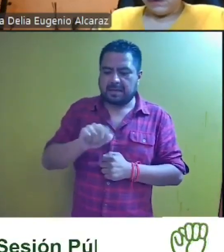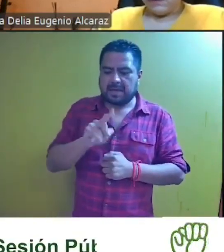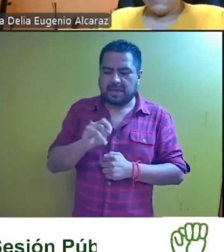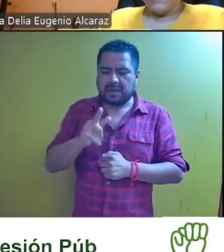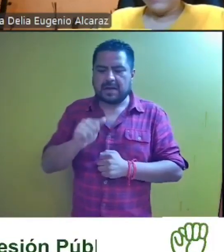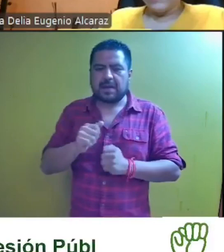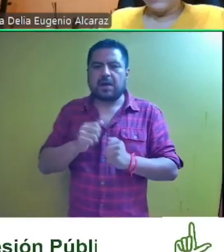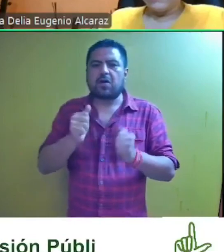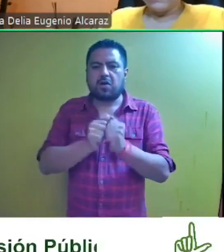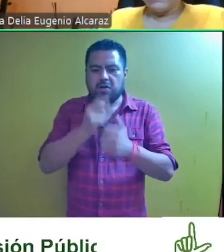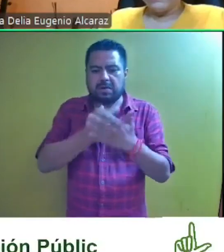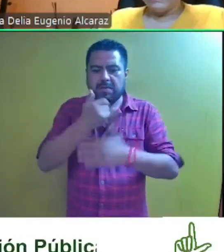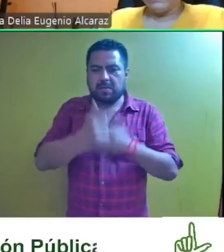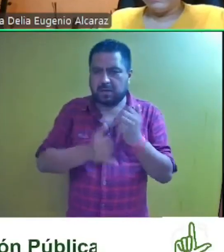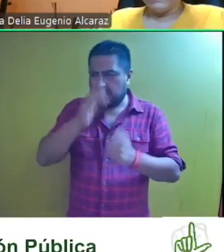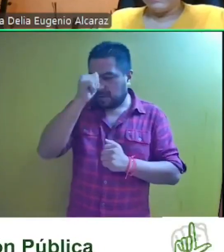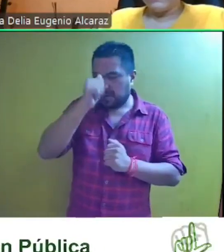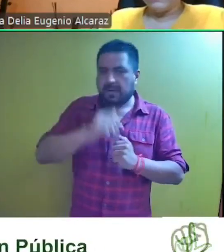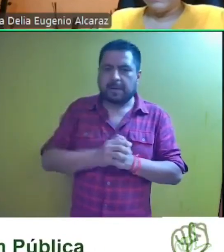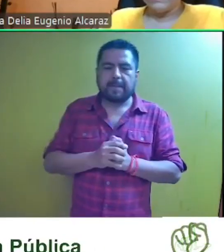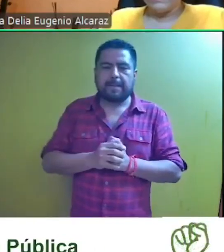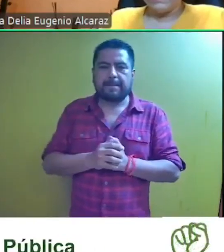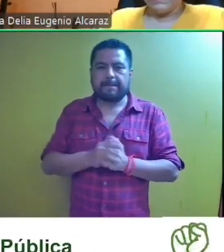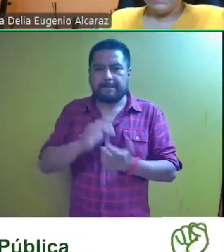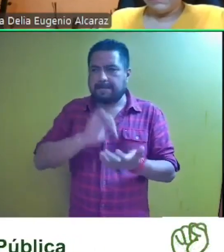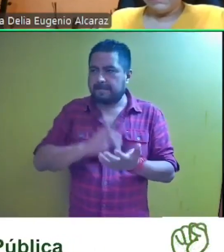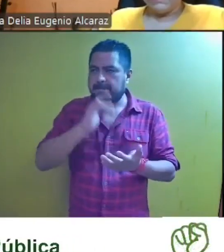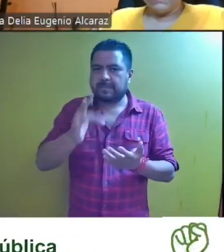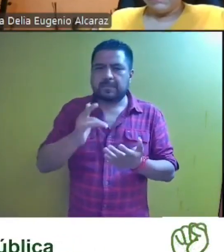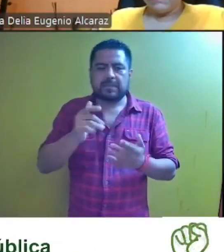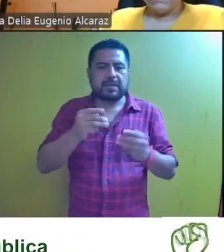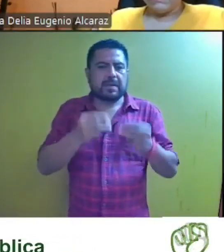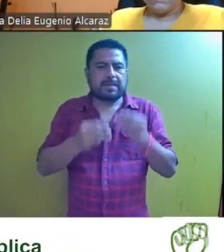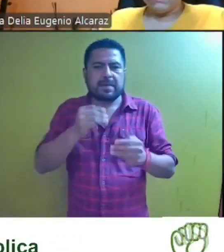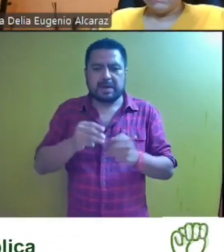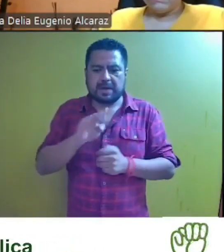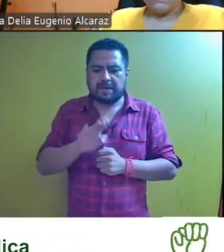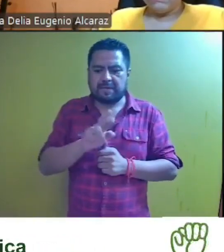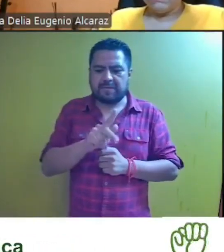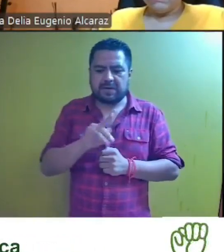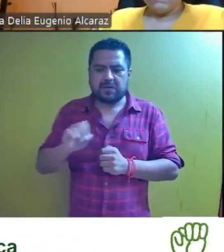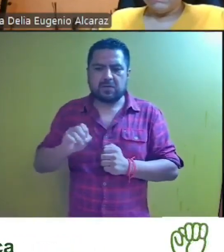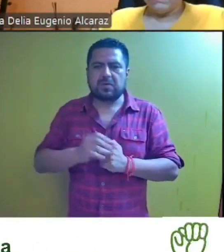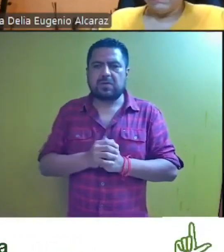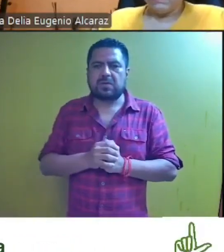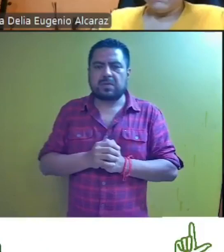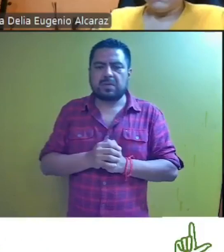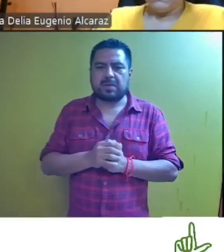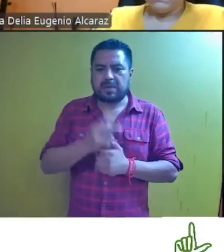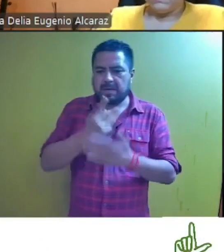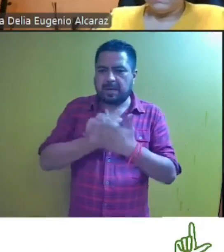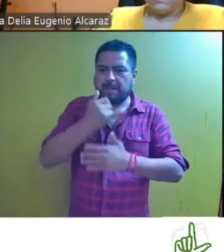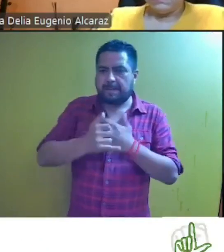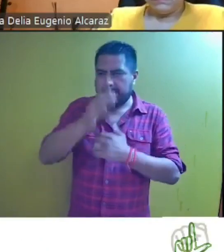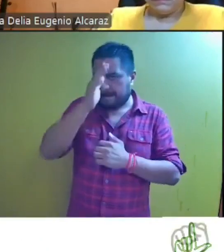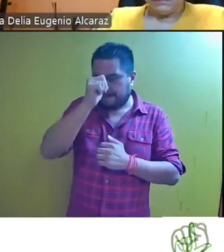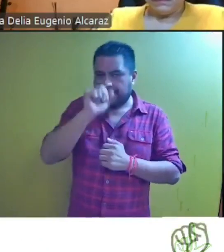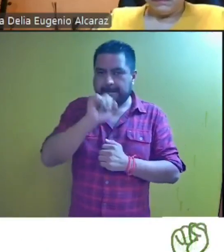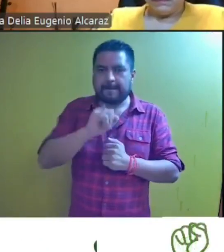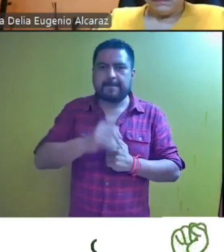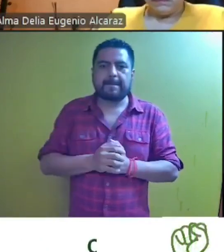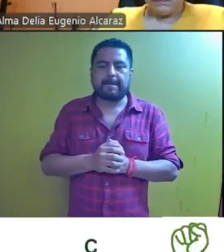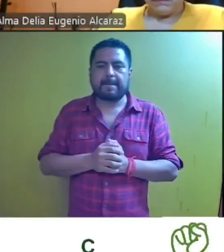el proyecto gracias magistrada magistrada el arroz salgado abrito a favor del proyecto